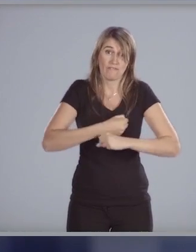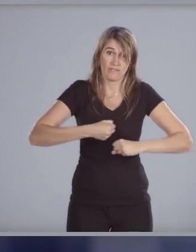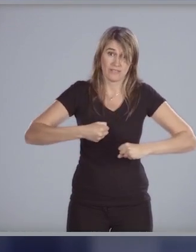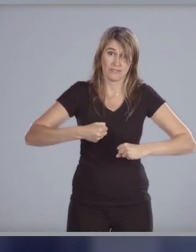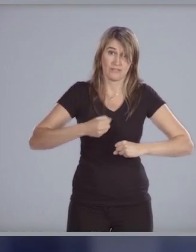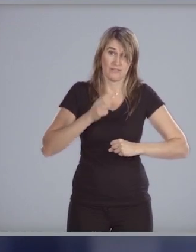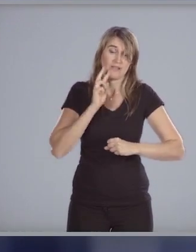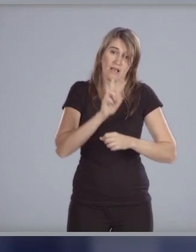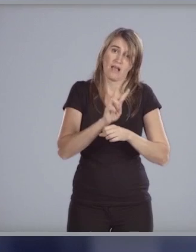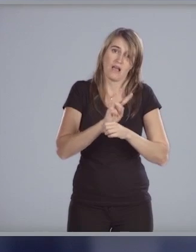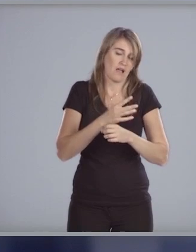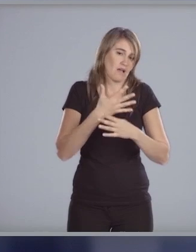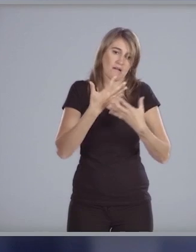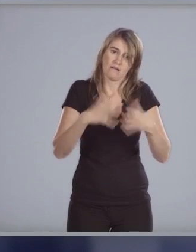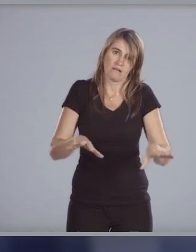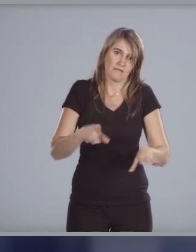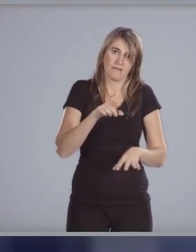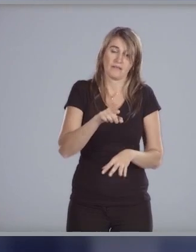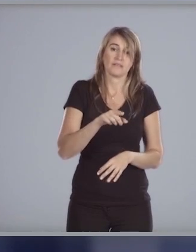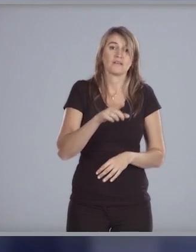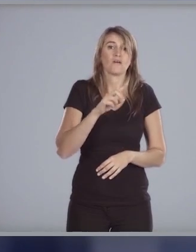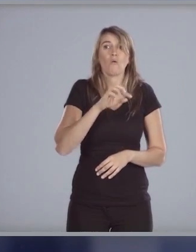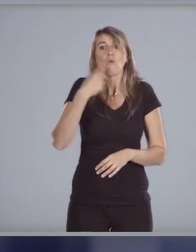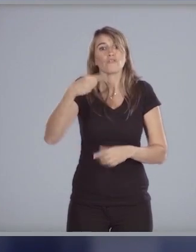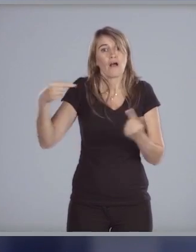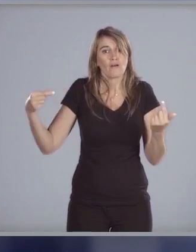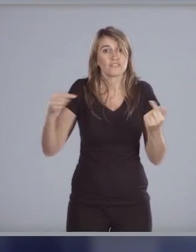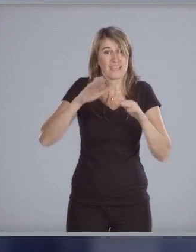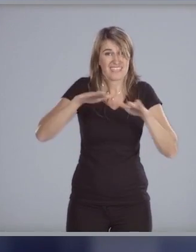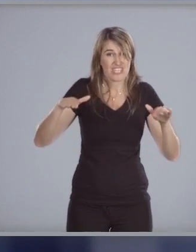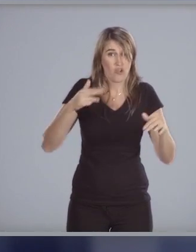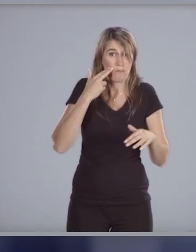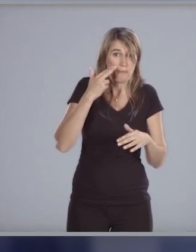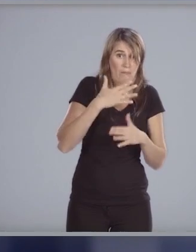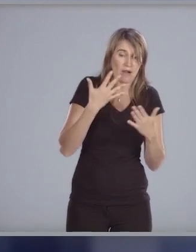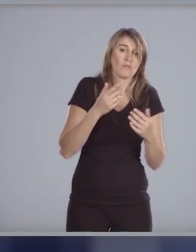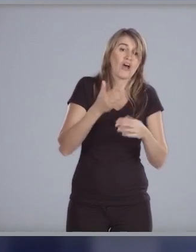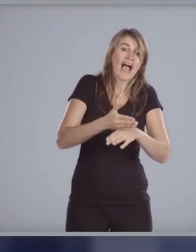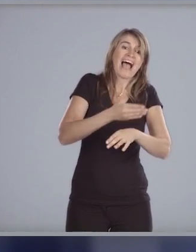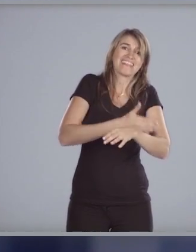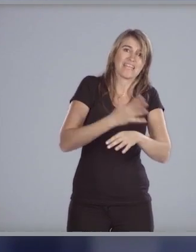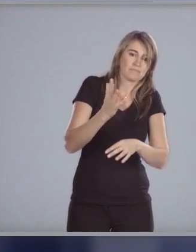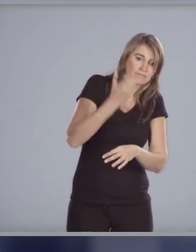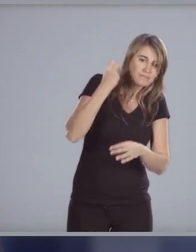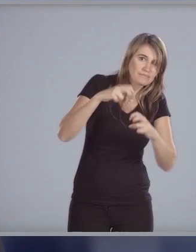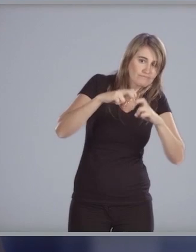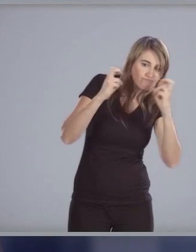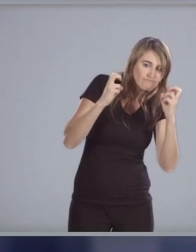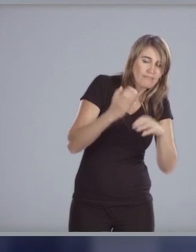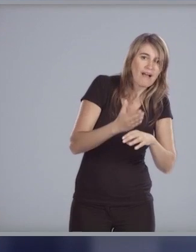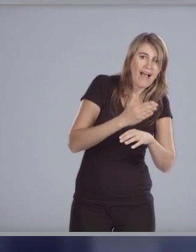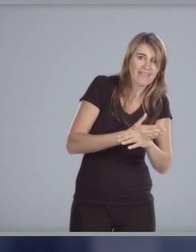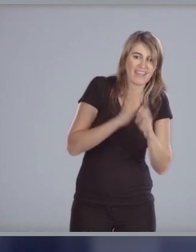infantil y otros factores de riesgo mediante el diagnóstico y la atención de nuestros niños